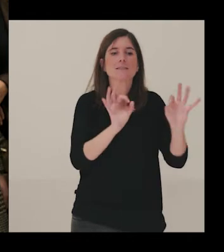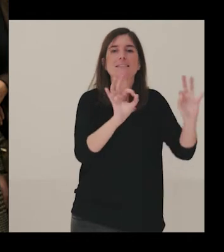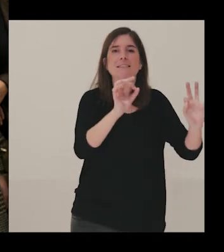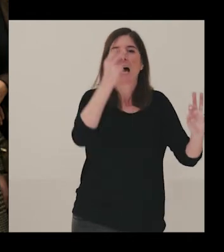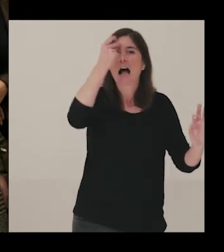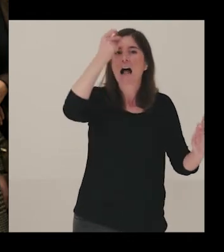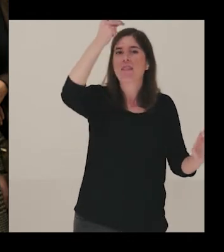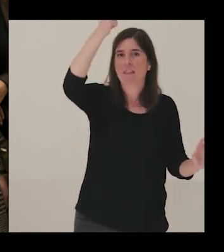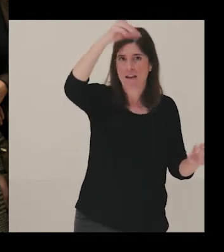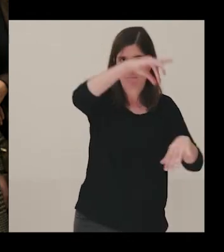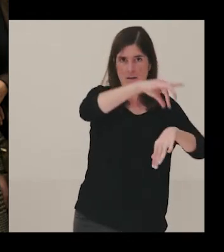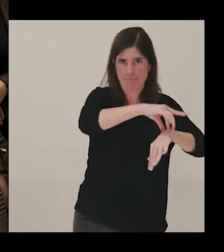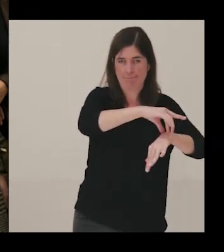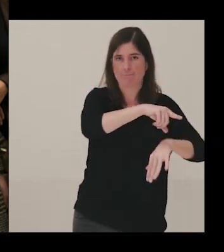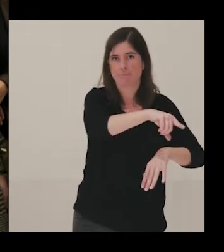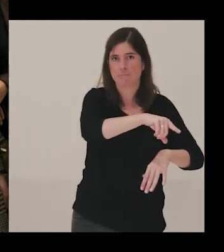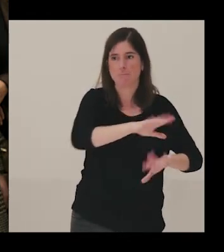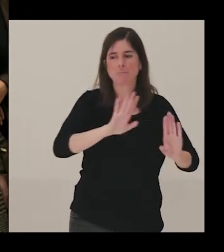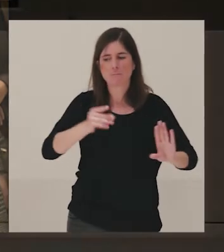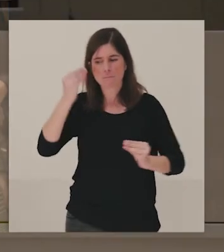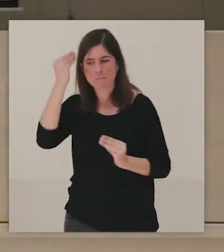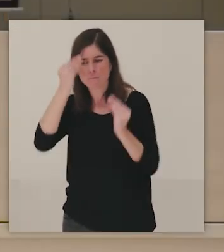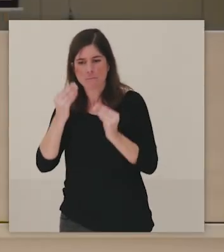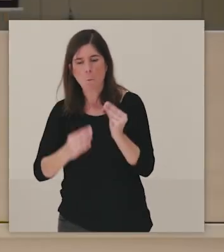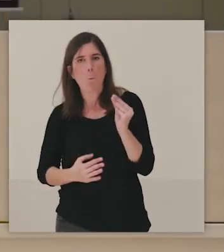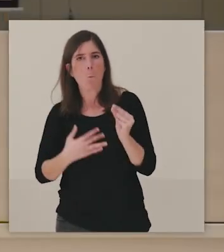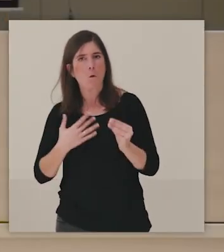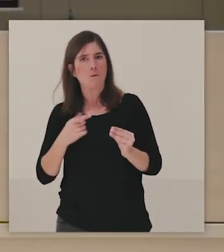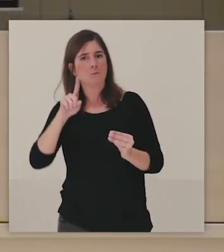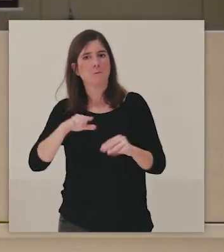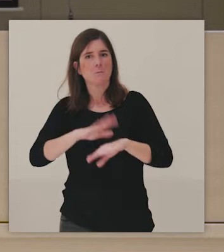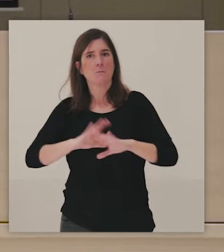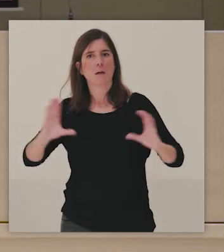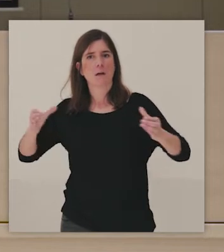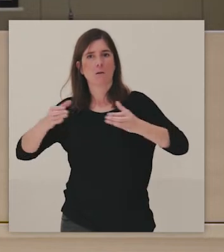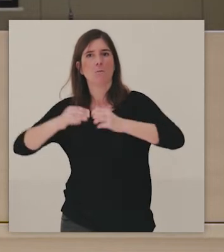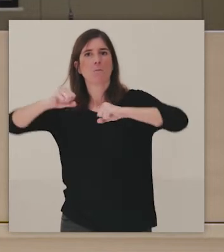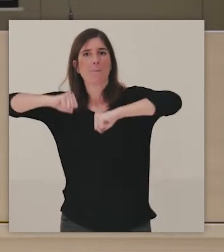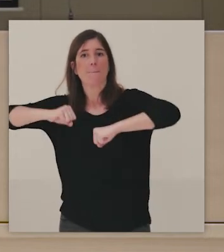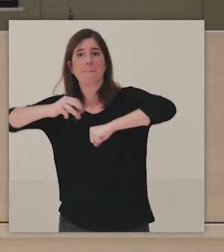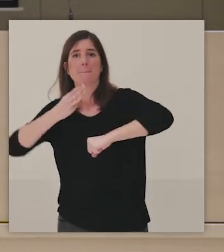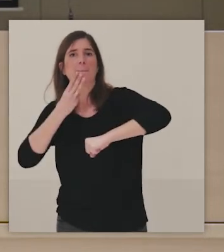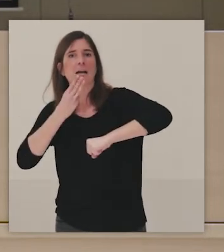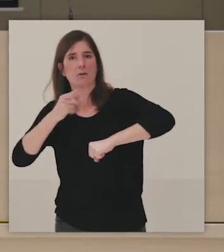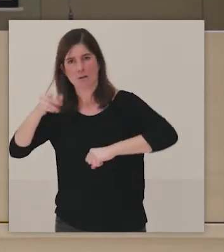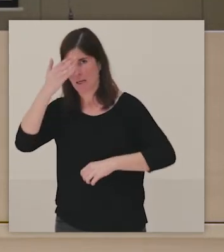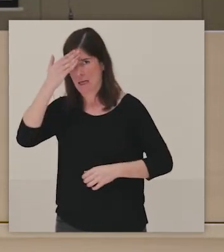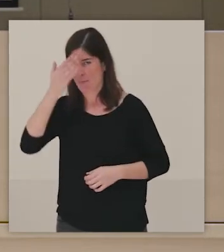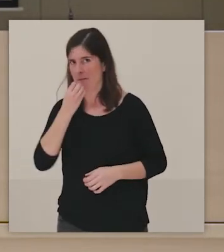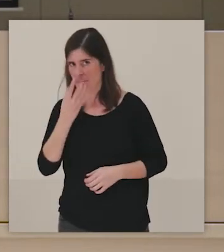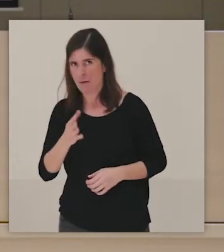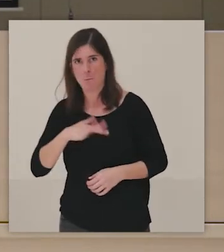dijimos, bueno, pues quizá es algo que podemos ofrecer también a personas mayores sin